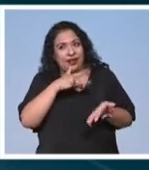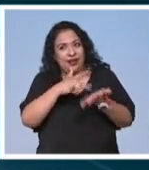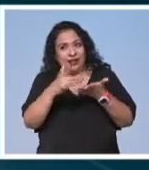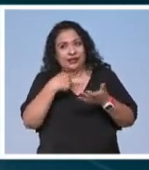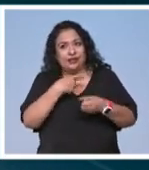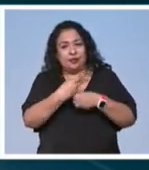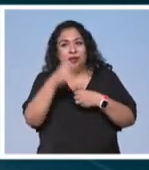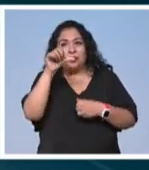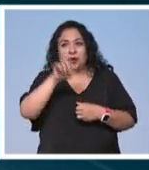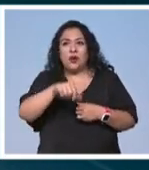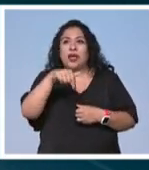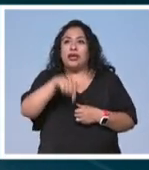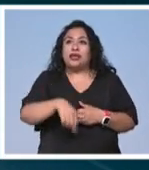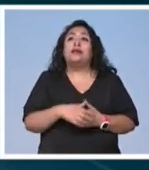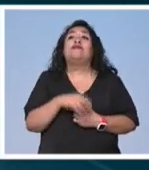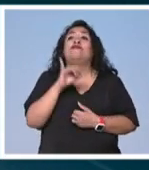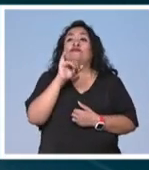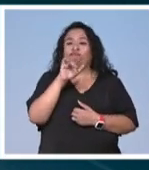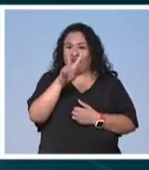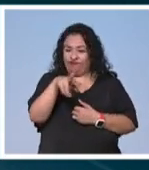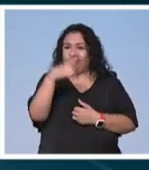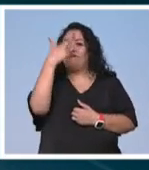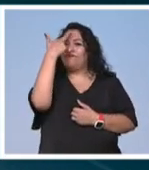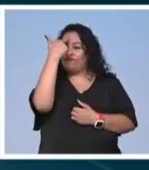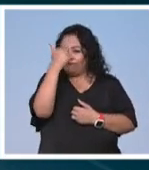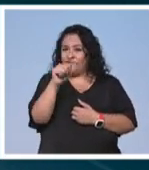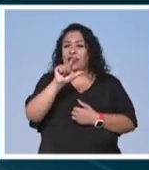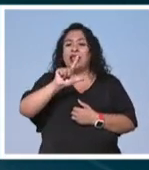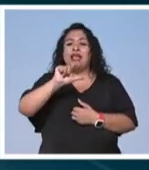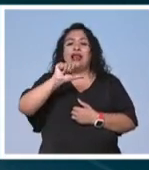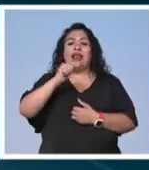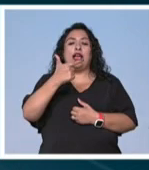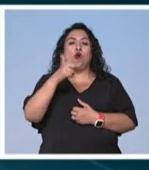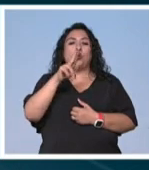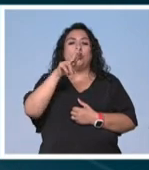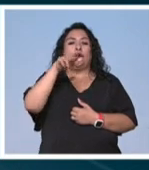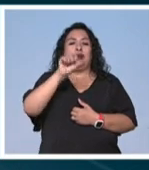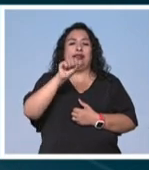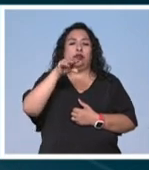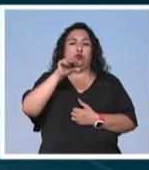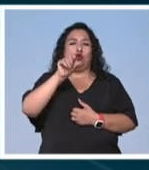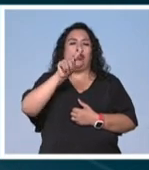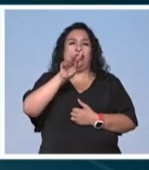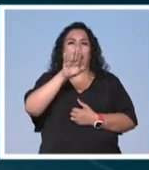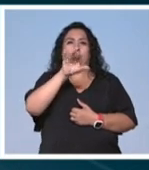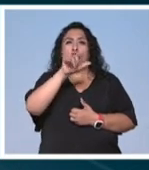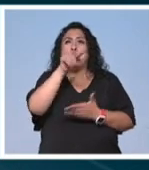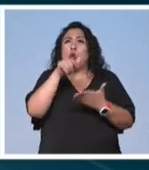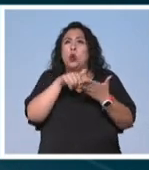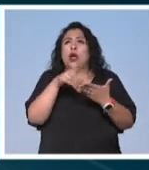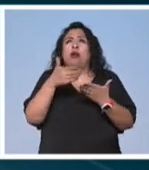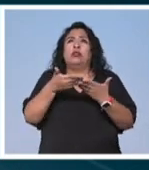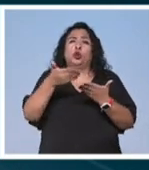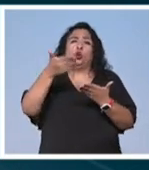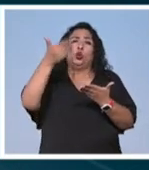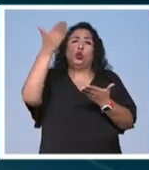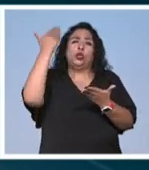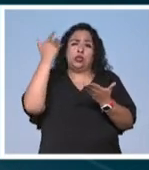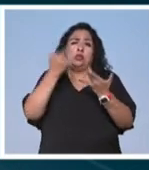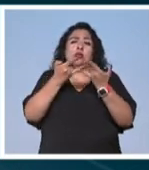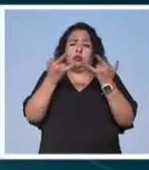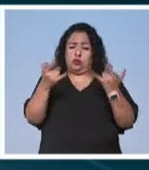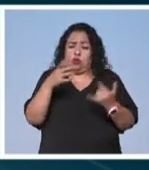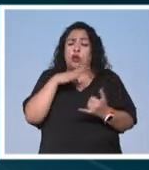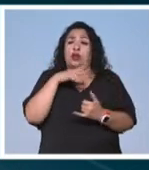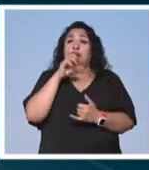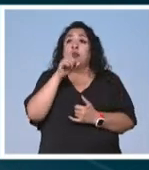recibirme esta noche en el estudio y si como bien mencionas las lagunas de montebello pues son un lugar que tiene bastante bastante historia de